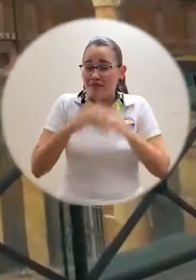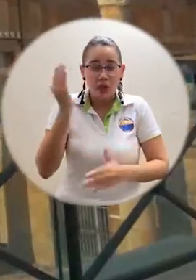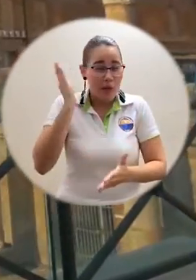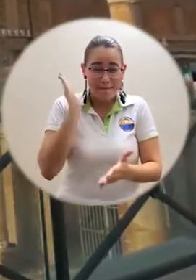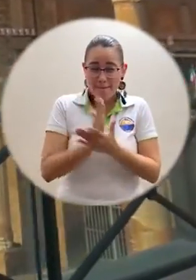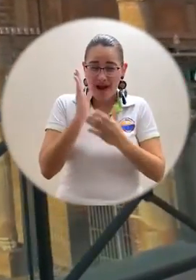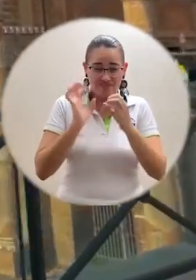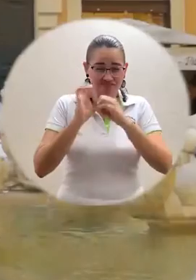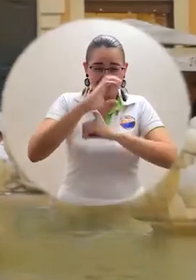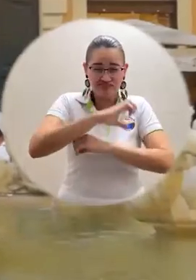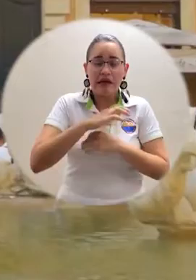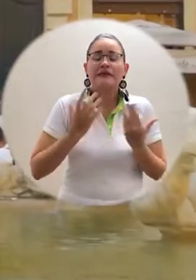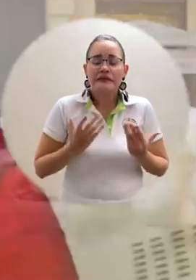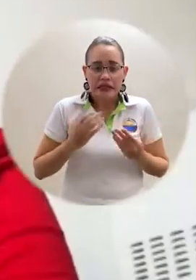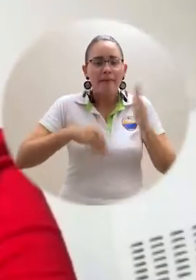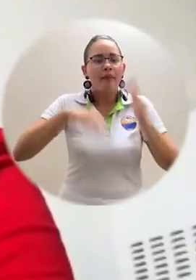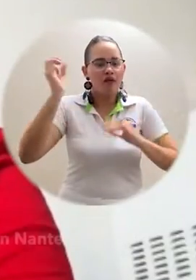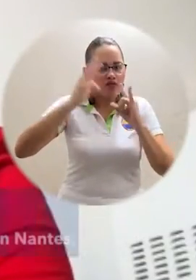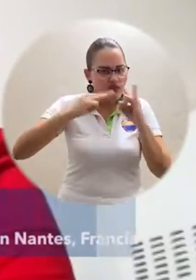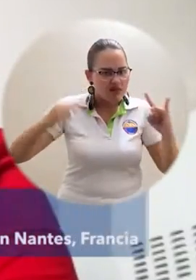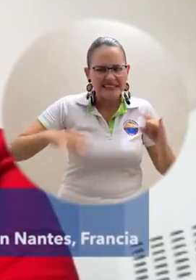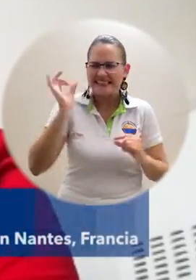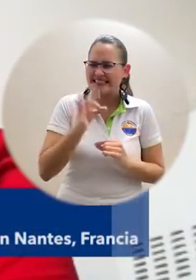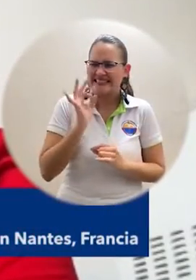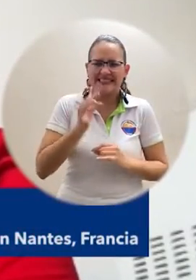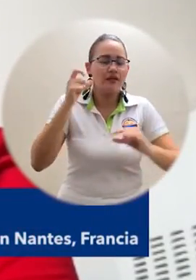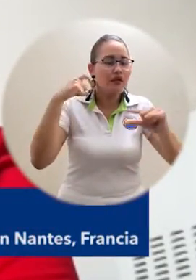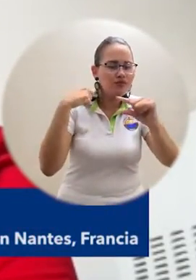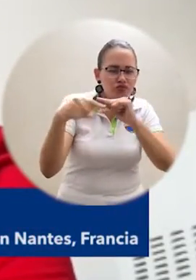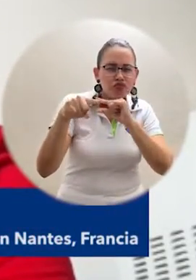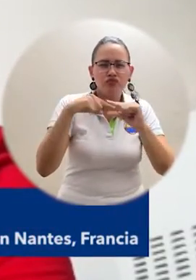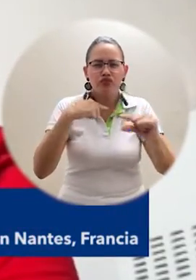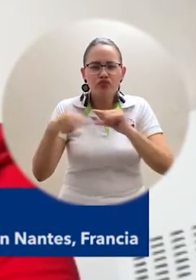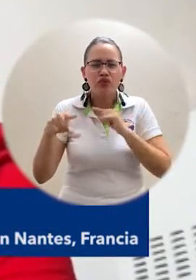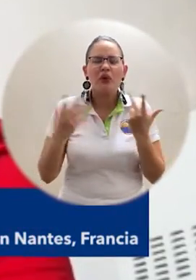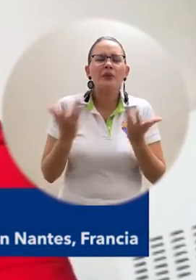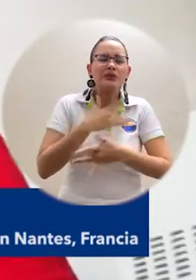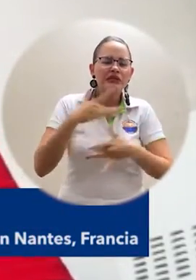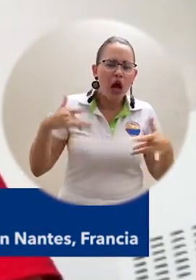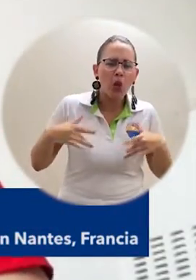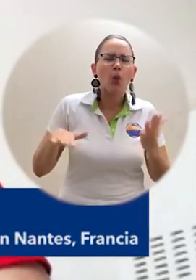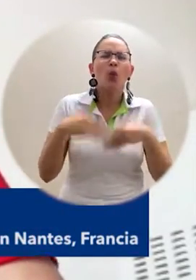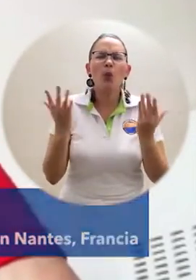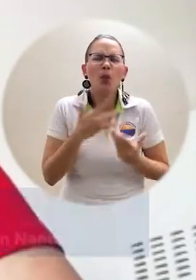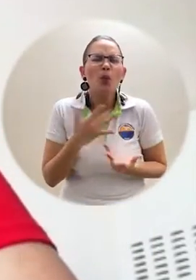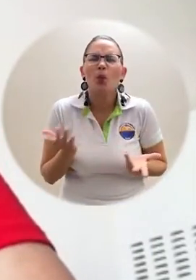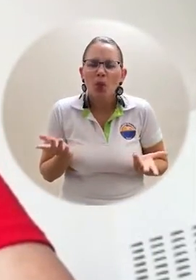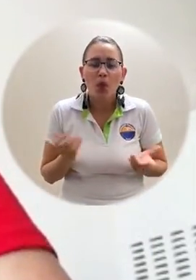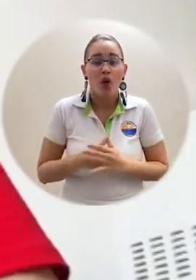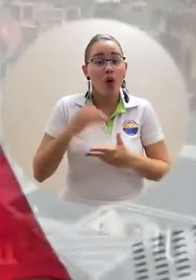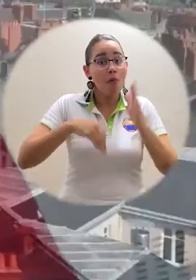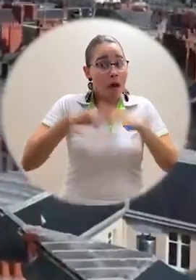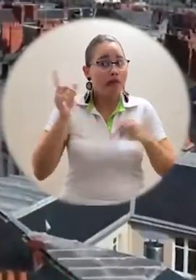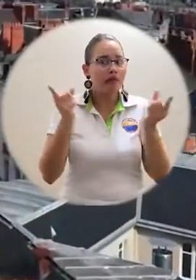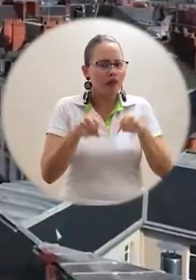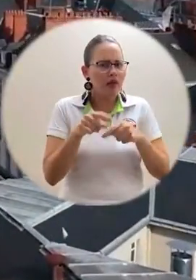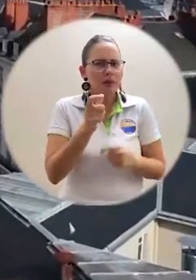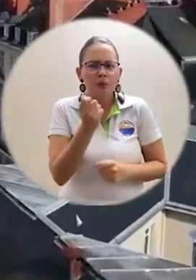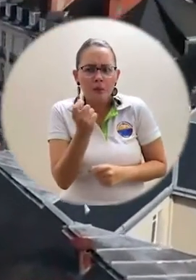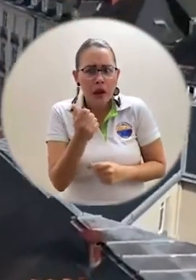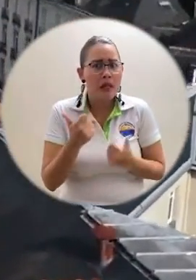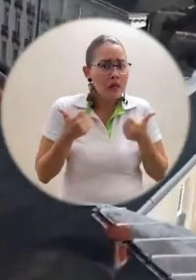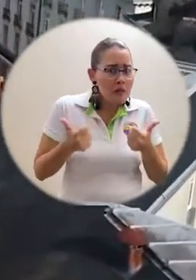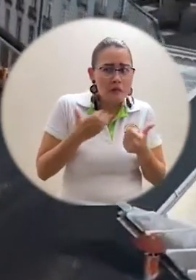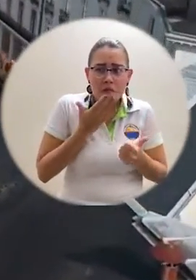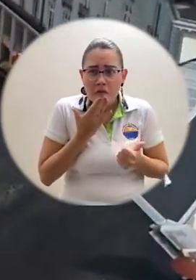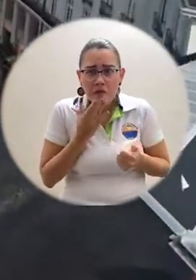principio de toda esta pandemia, ellos estaban enviándome siempre correos de informar sobre mi situación, preocupados